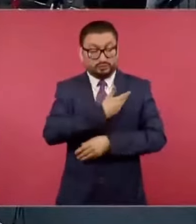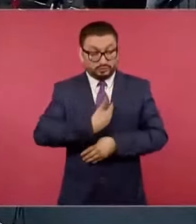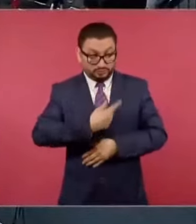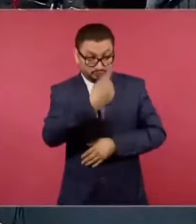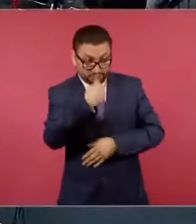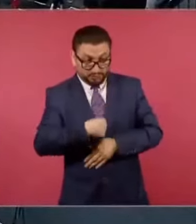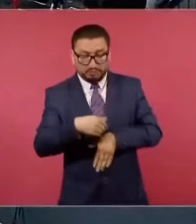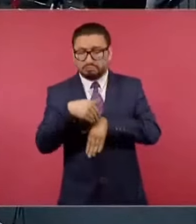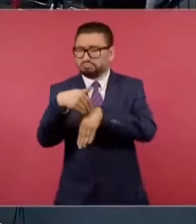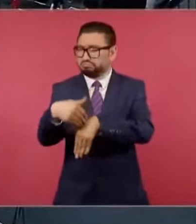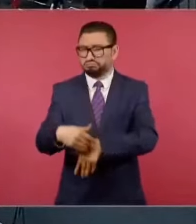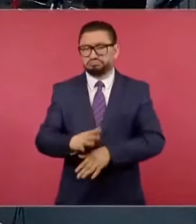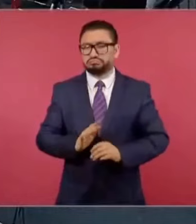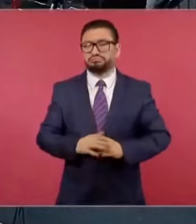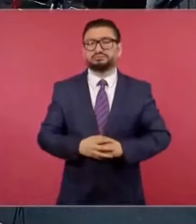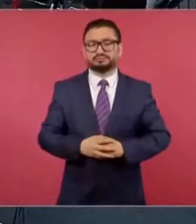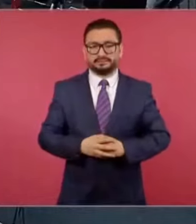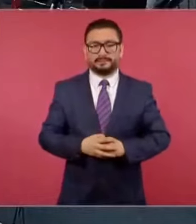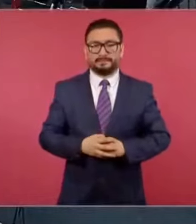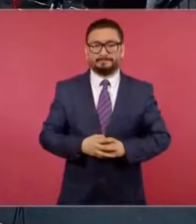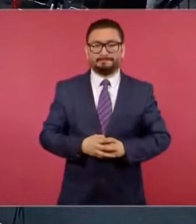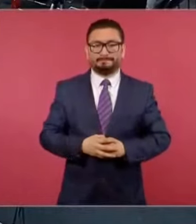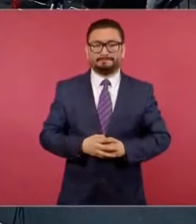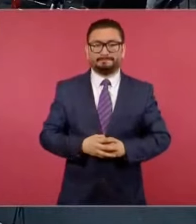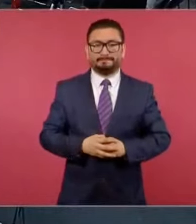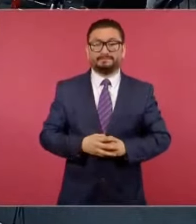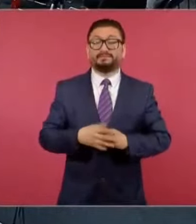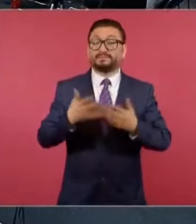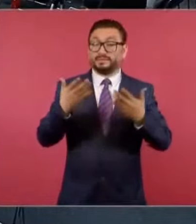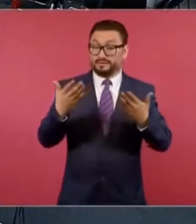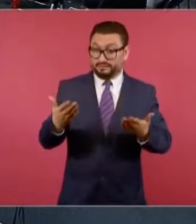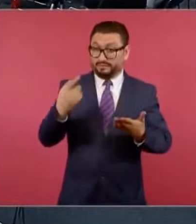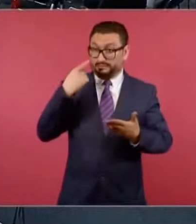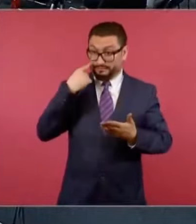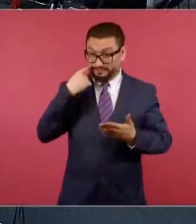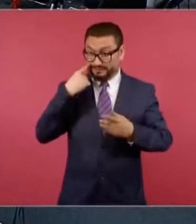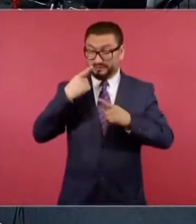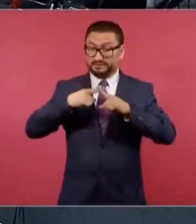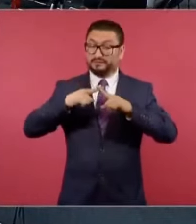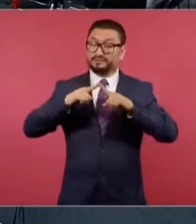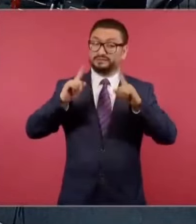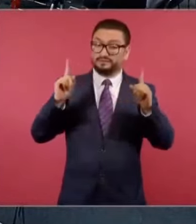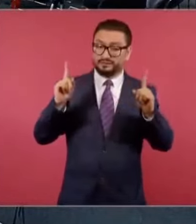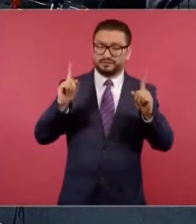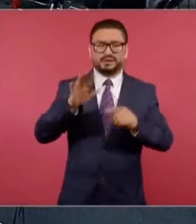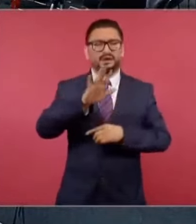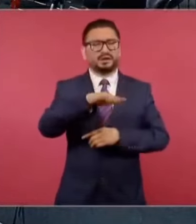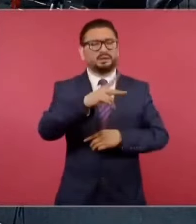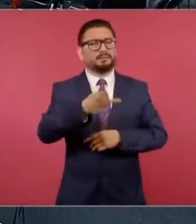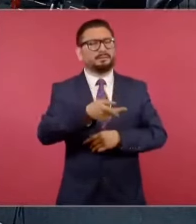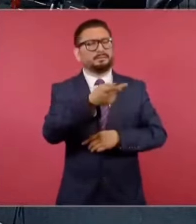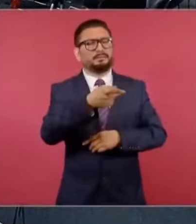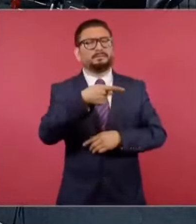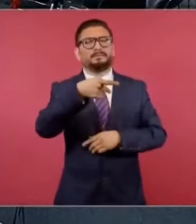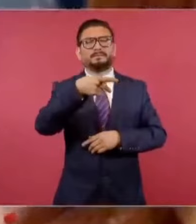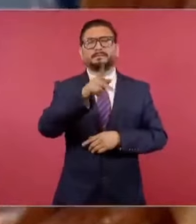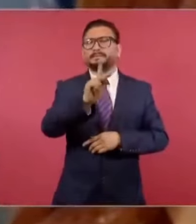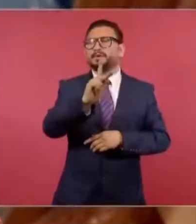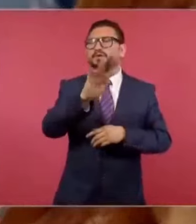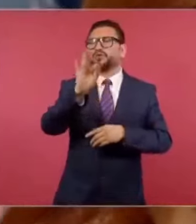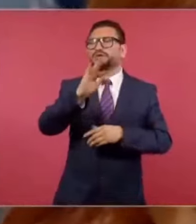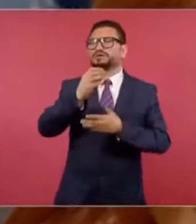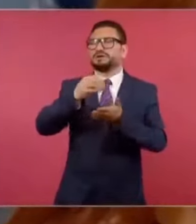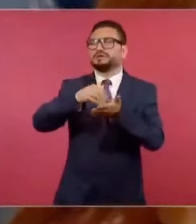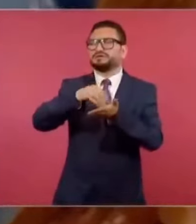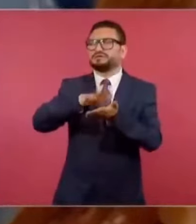las cifras. El día de vista es que sí hay una diferencia. Hay una diferencia, pero ¿cabe la posibilidad de que no se hayan registrado